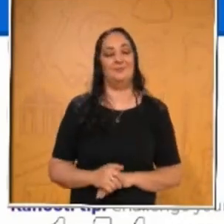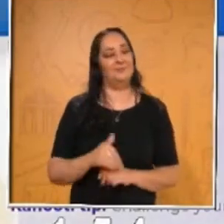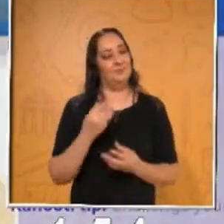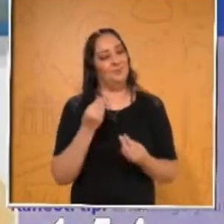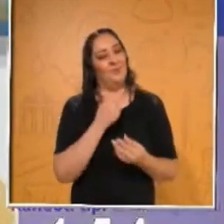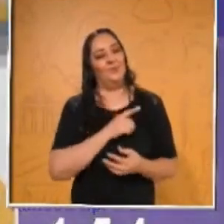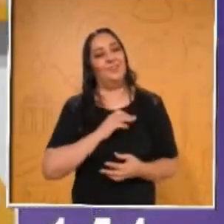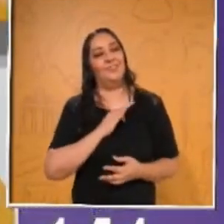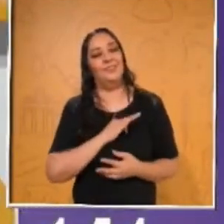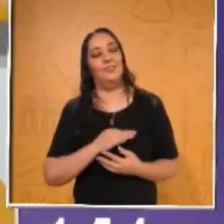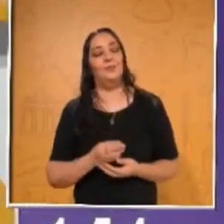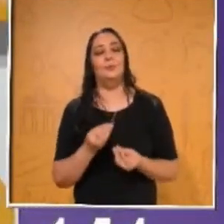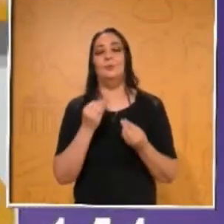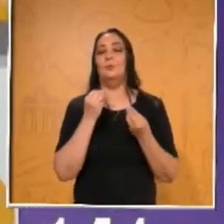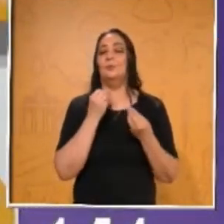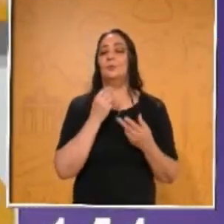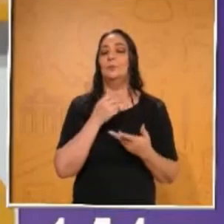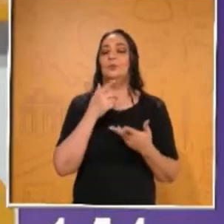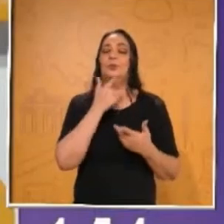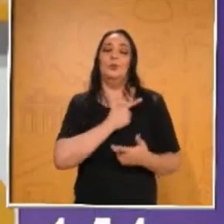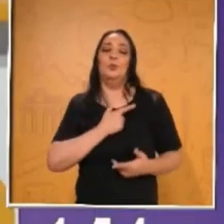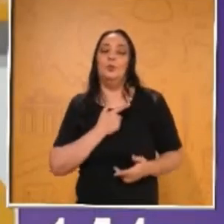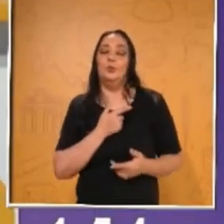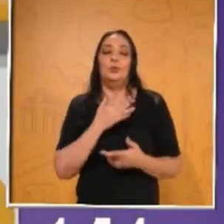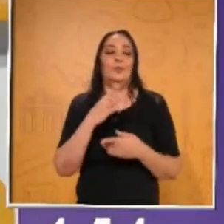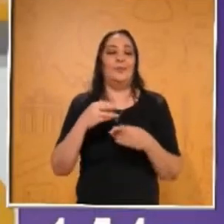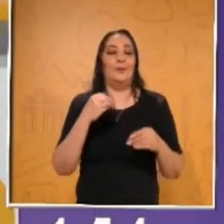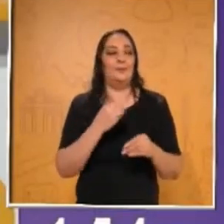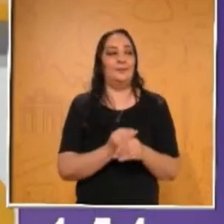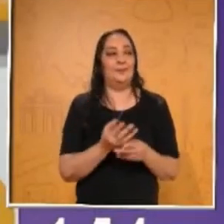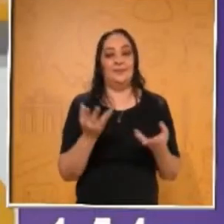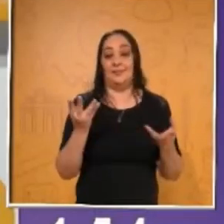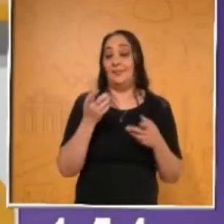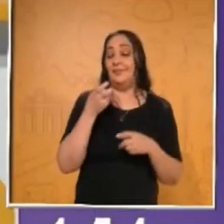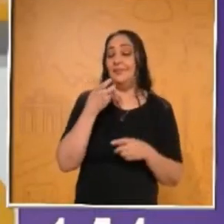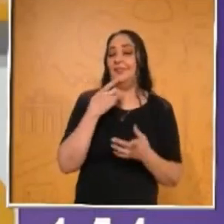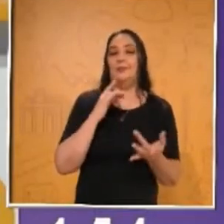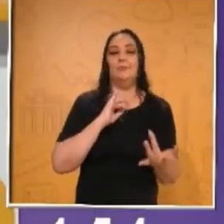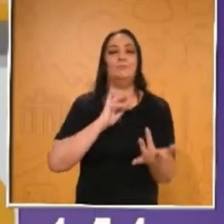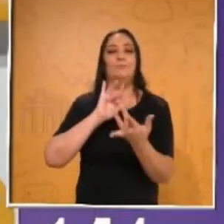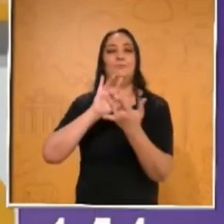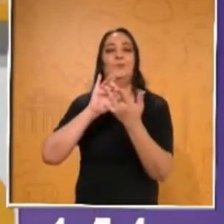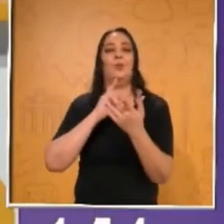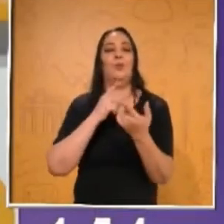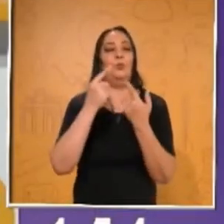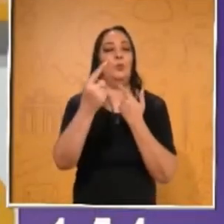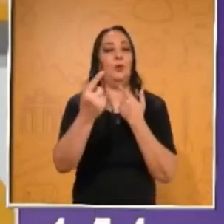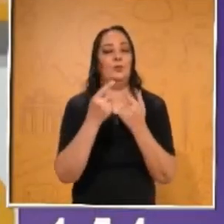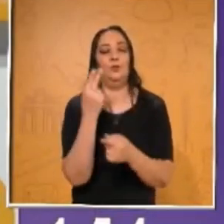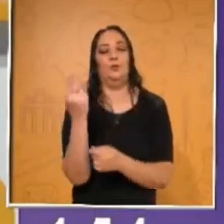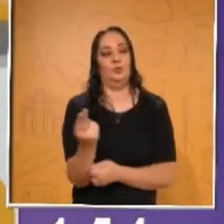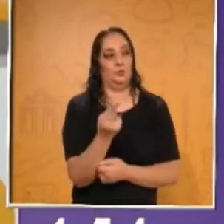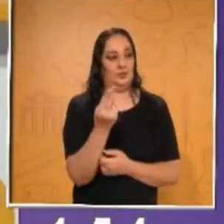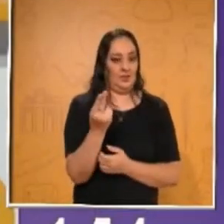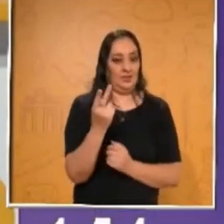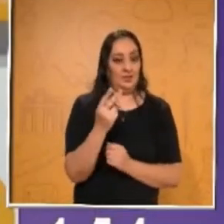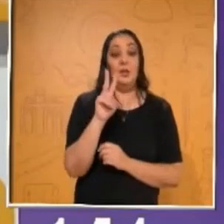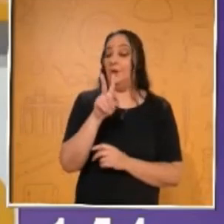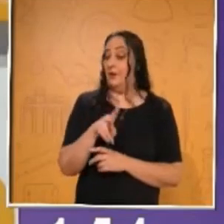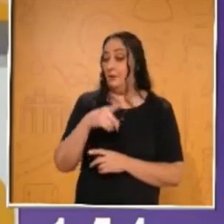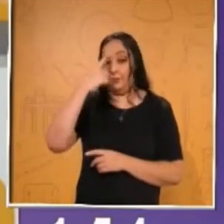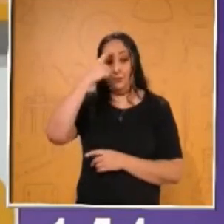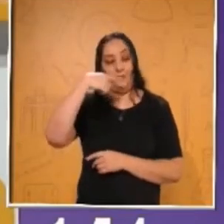Pues ha sido, como siempre, un honor para nosotros hacer esta interacción con todos ustedes en vivo. No es fácil